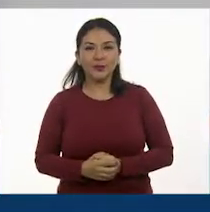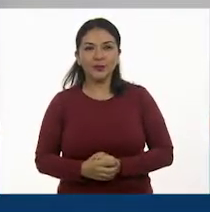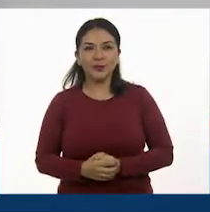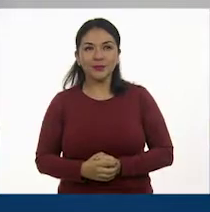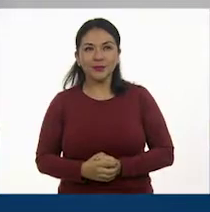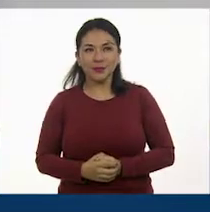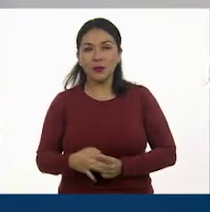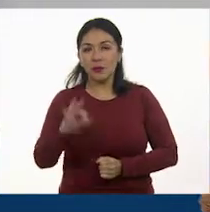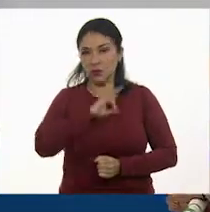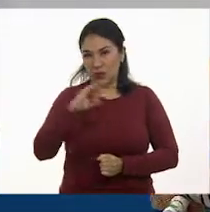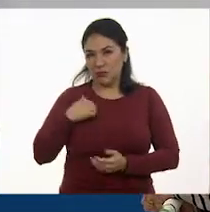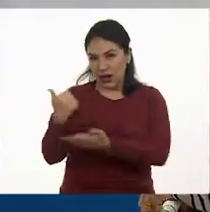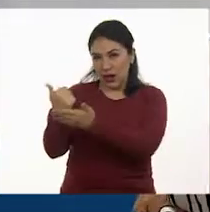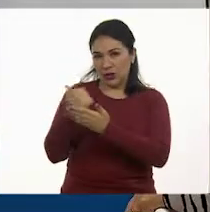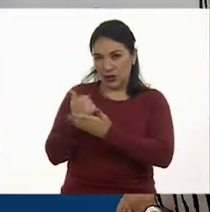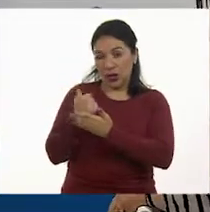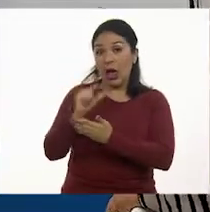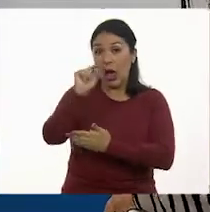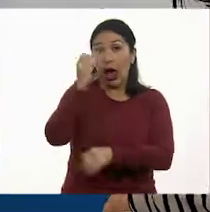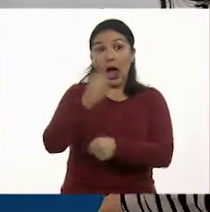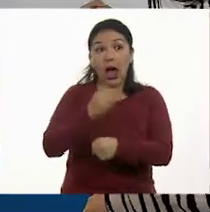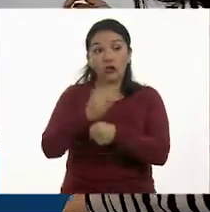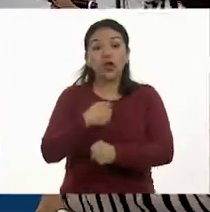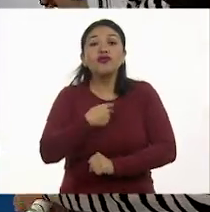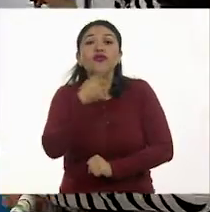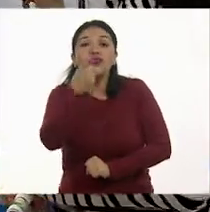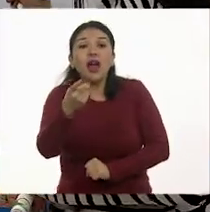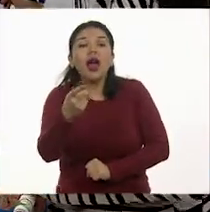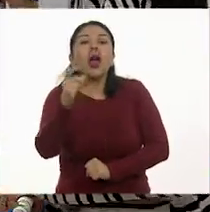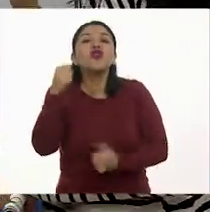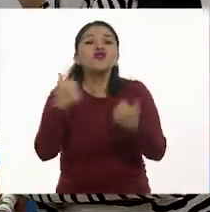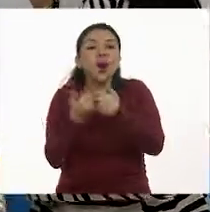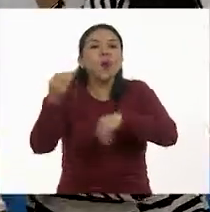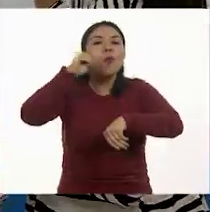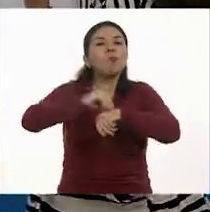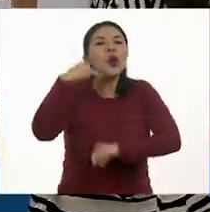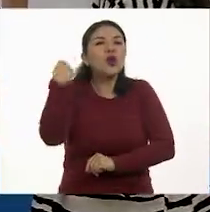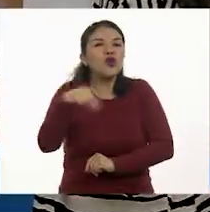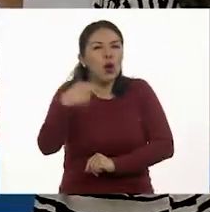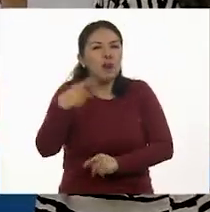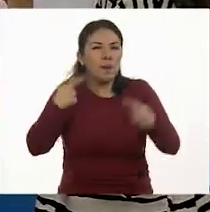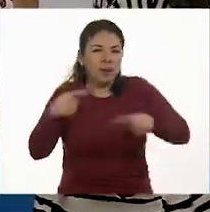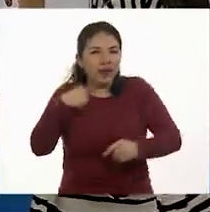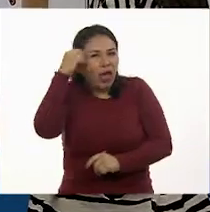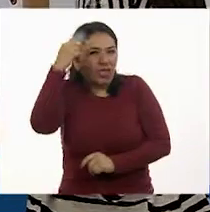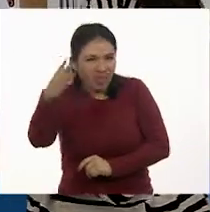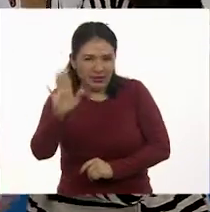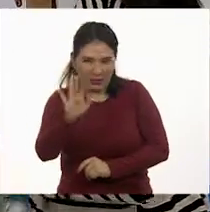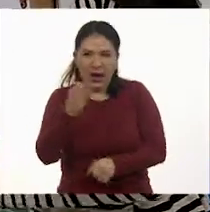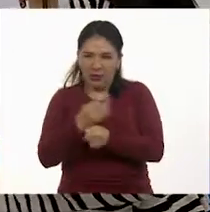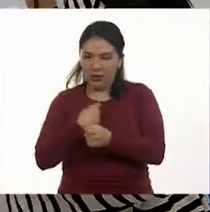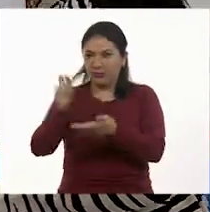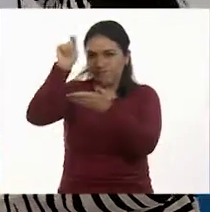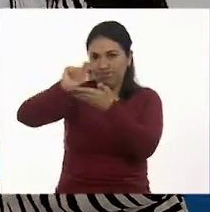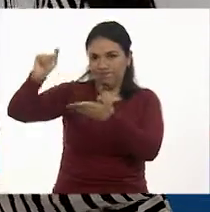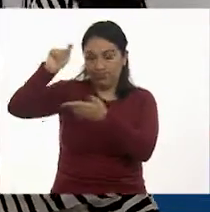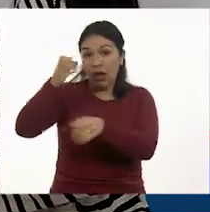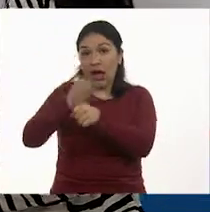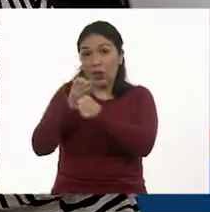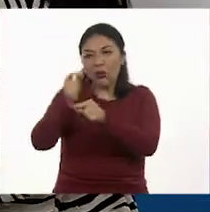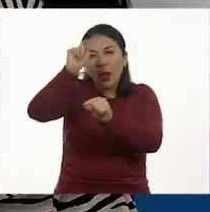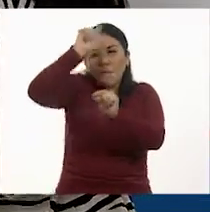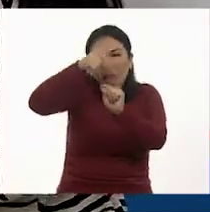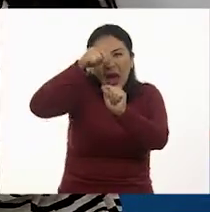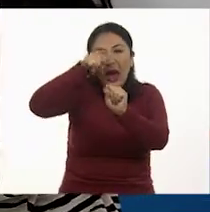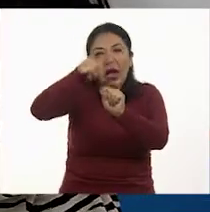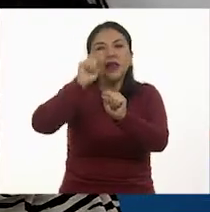María, pongamos... Ay, ahorita lo voy a poner. Estoy yo sugiriendo que pongamos el nombre de la persona. Sí. Y no lo he puesto. Ahorita lo pongo. Marquemos el